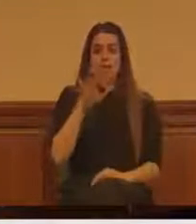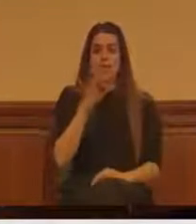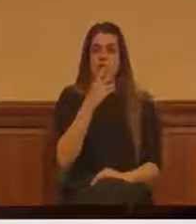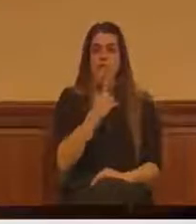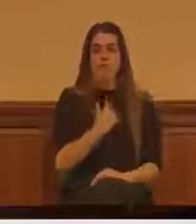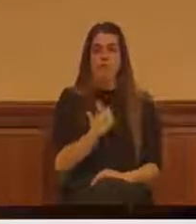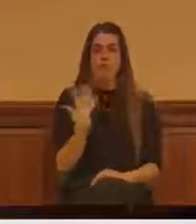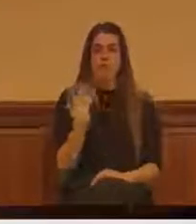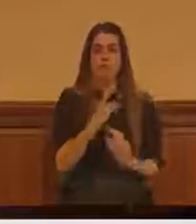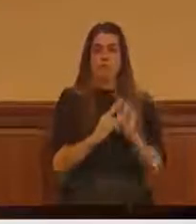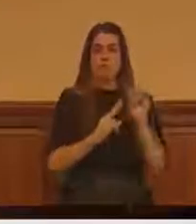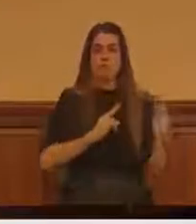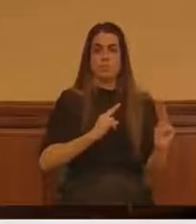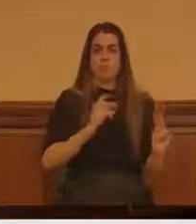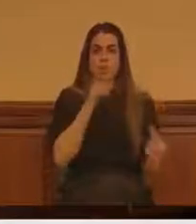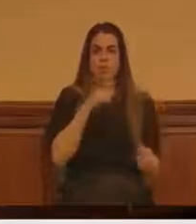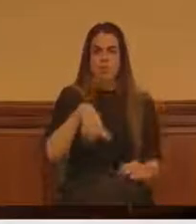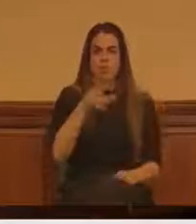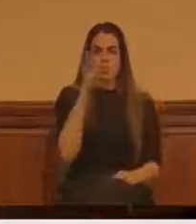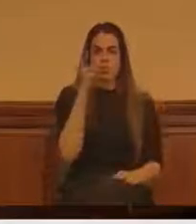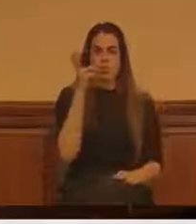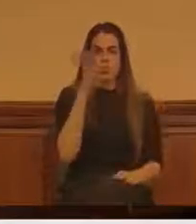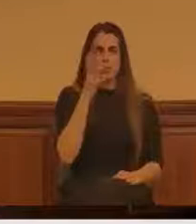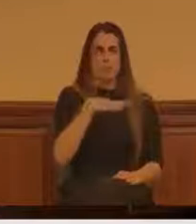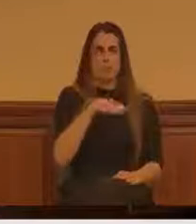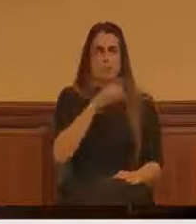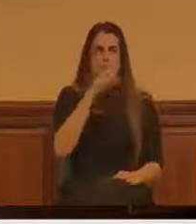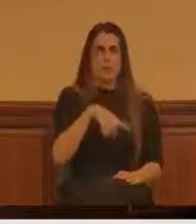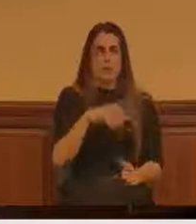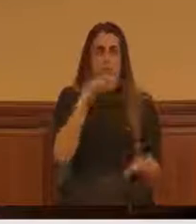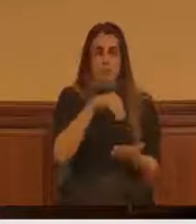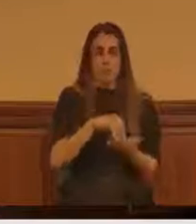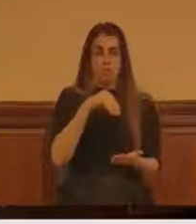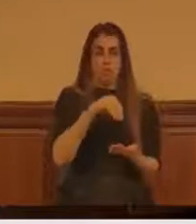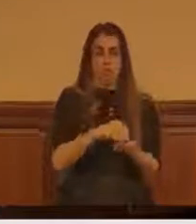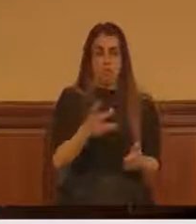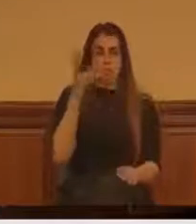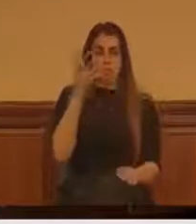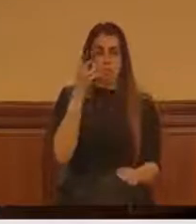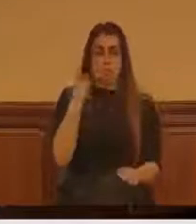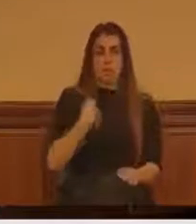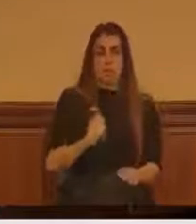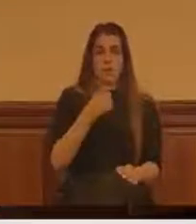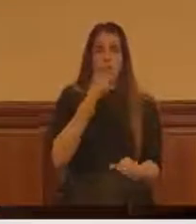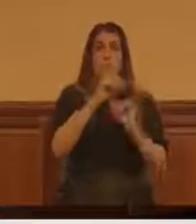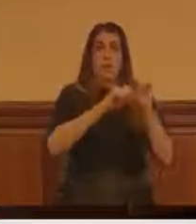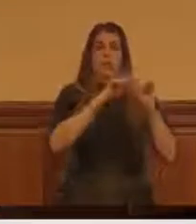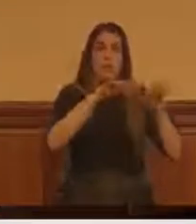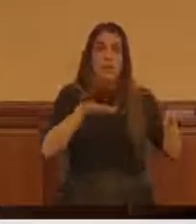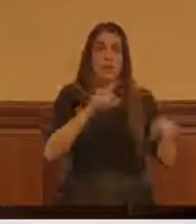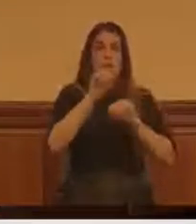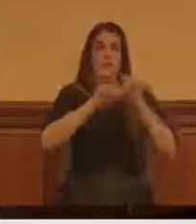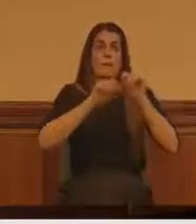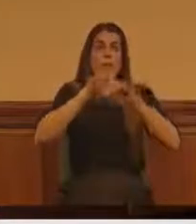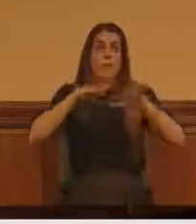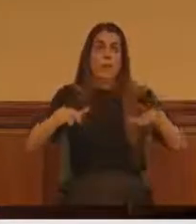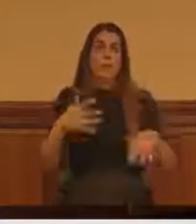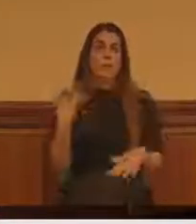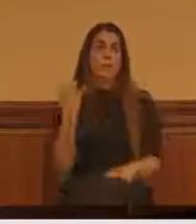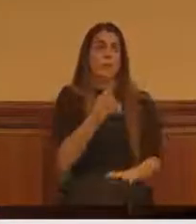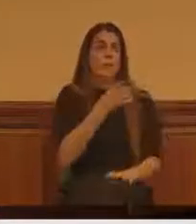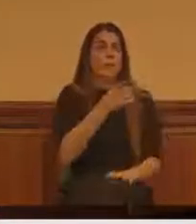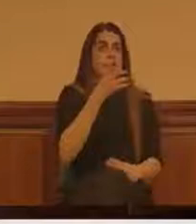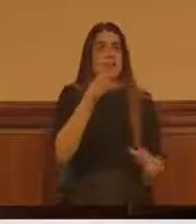diciendo y habrán podido escuchar hoy en innumerables ocasiones, es que la pandemia, es que la pandemia, es que tengan ustedes en